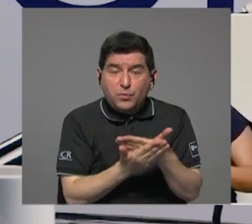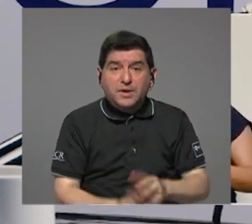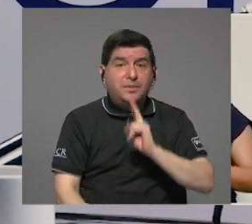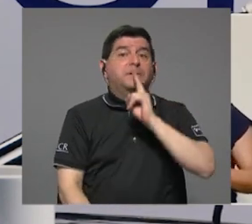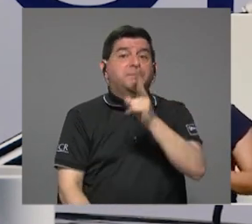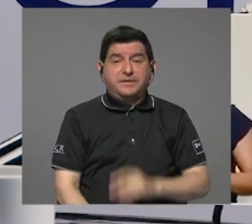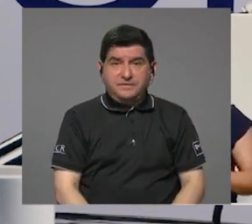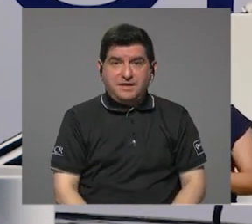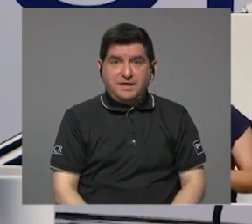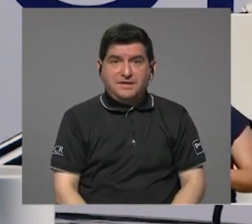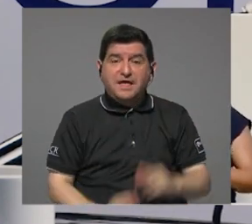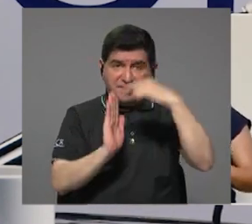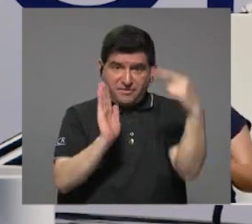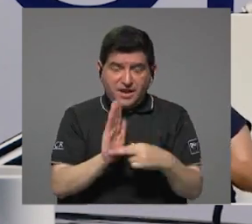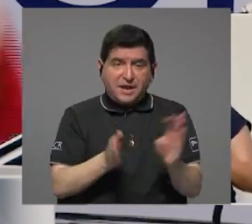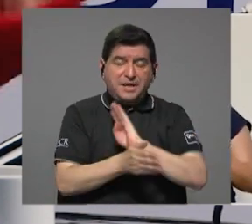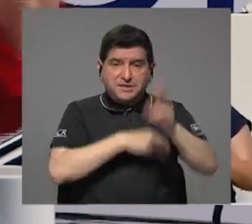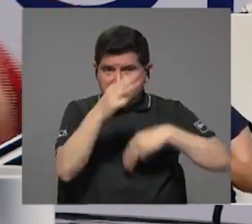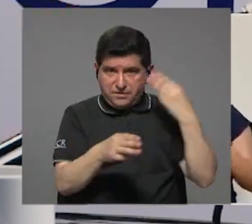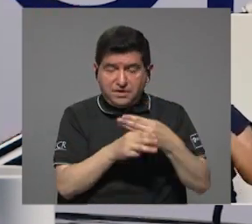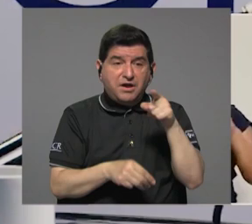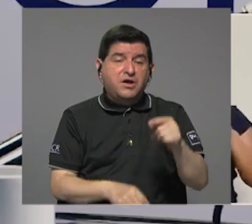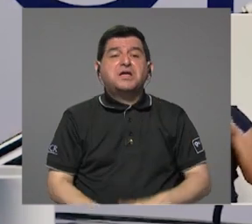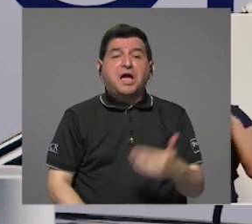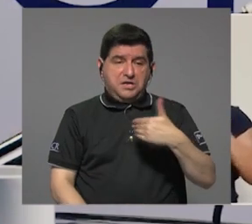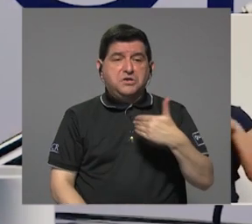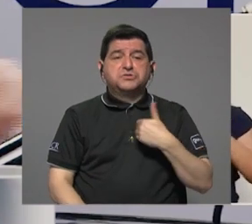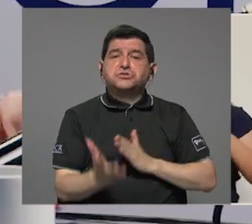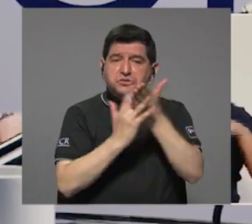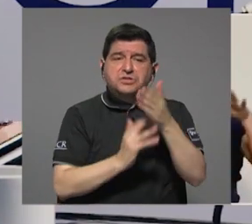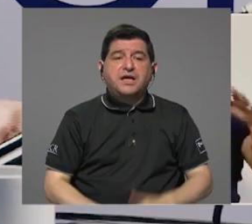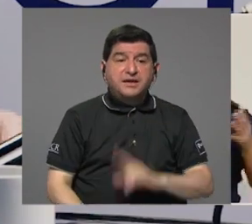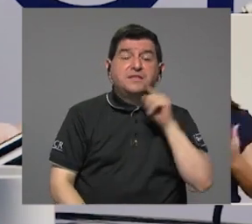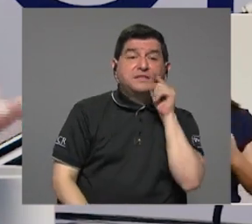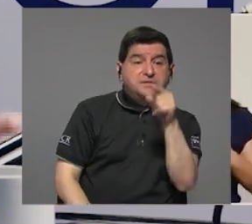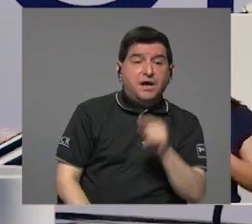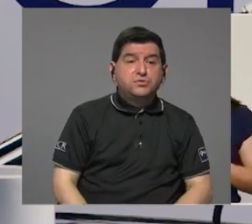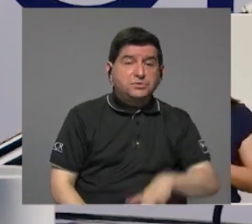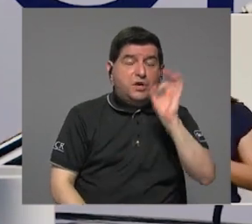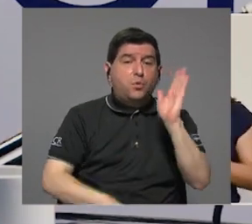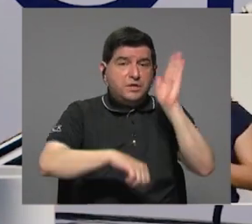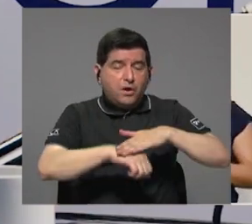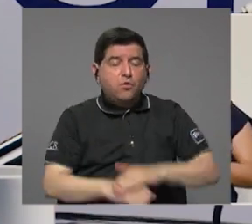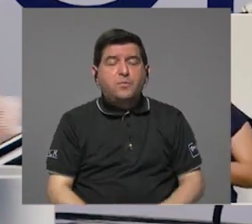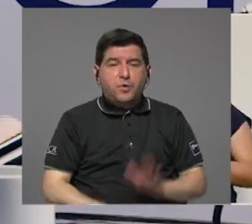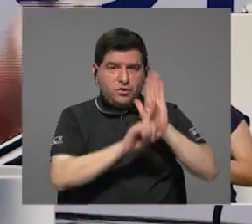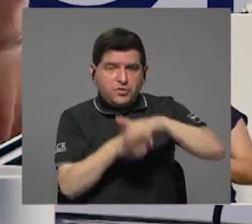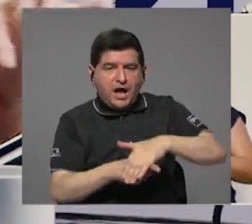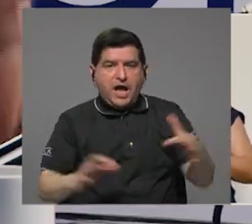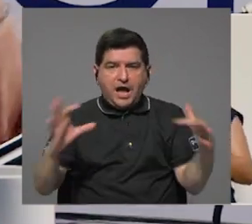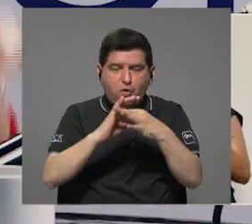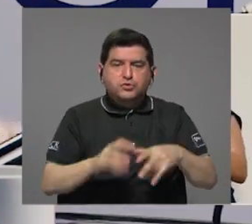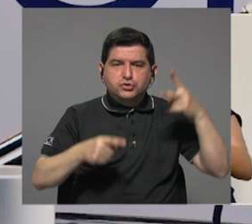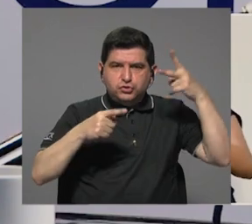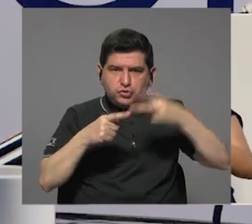es cierto es que los reglamentos del Banco Mundial, y ahí están disponibles, dicen que si a usted lo encuentra el culpable de acoso sexual, hay